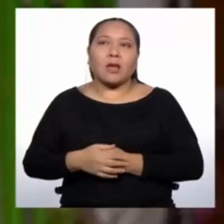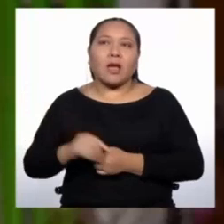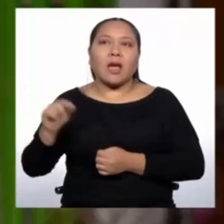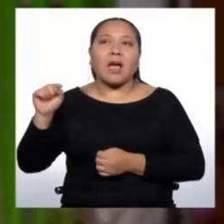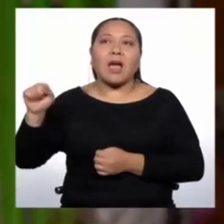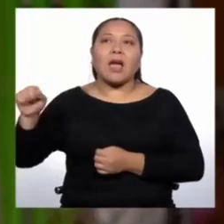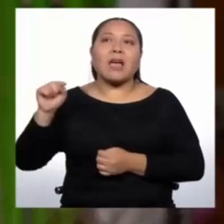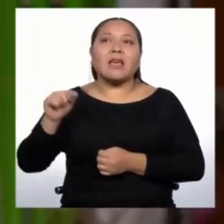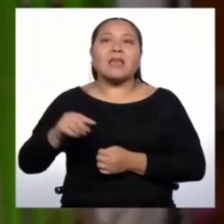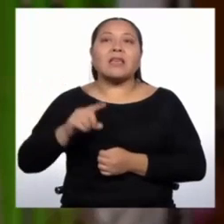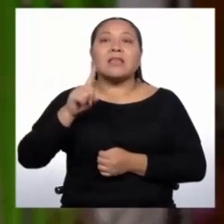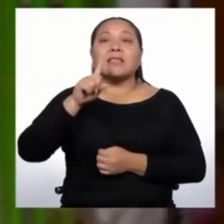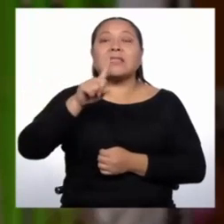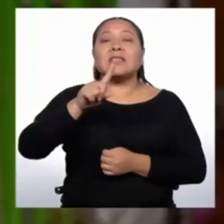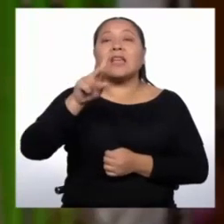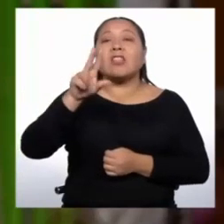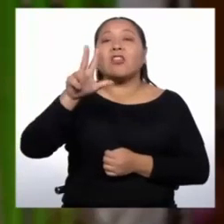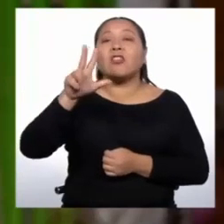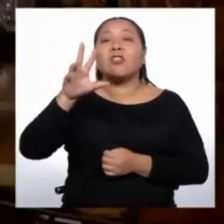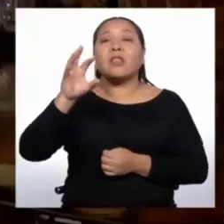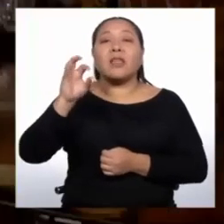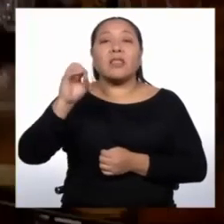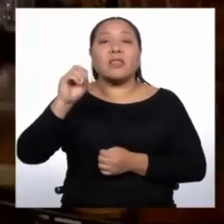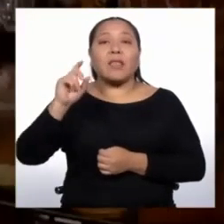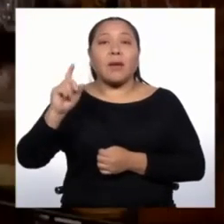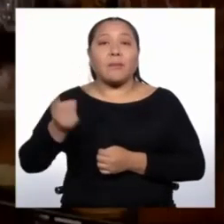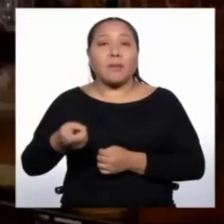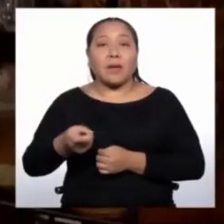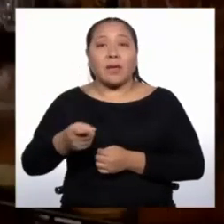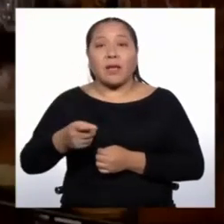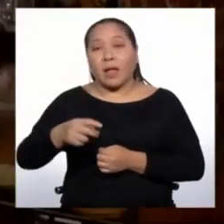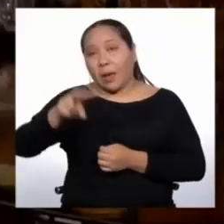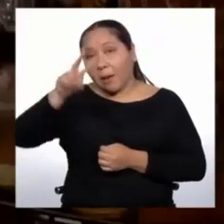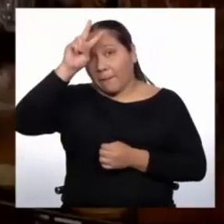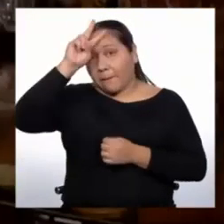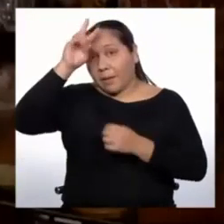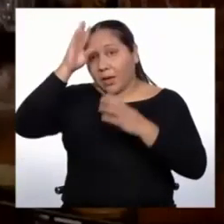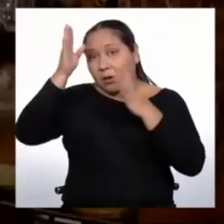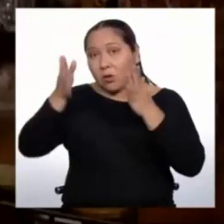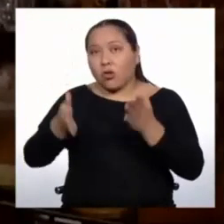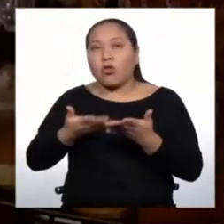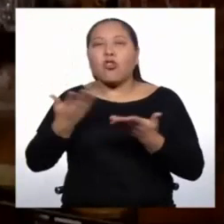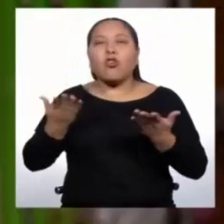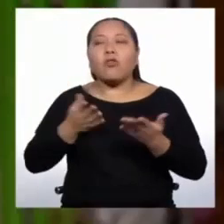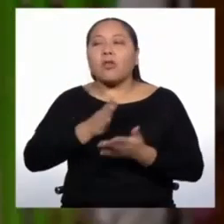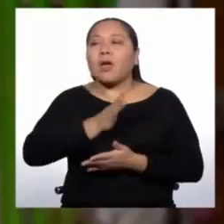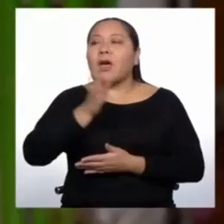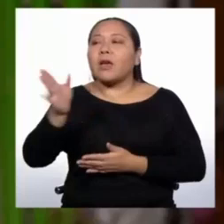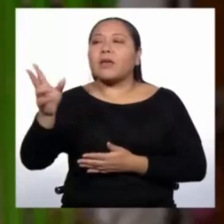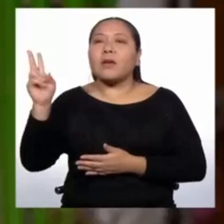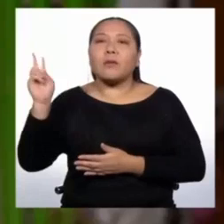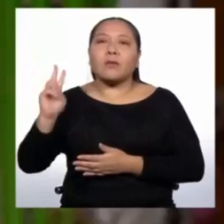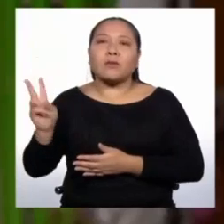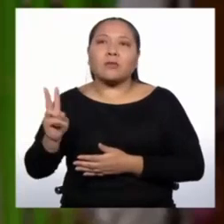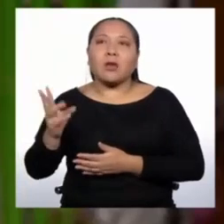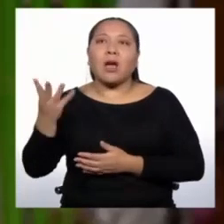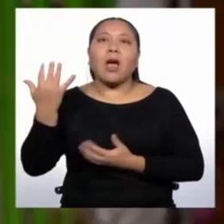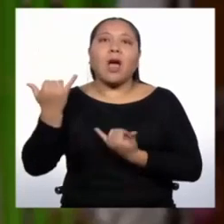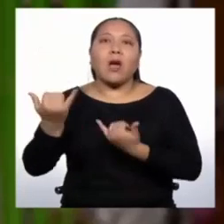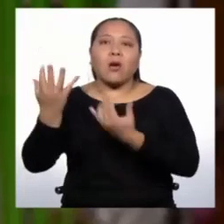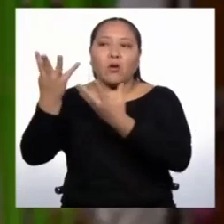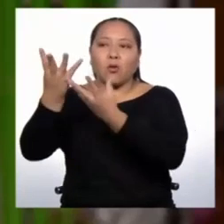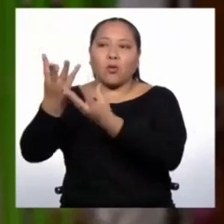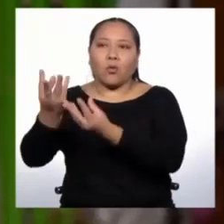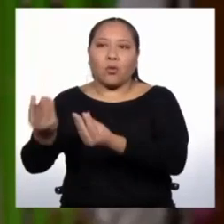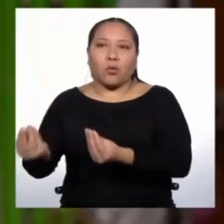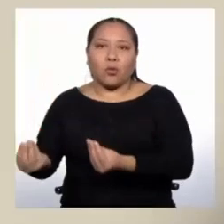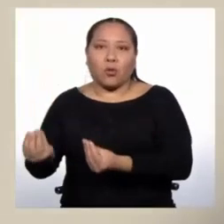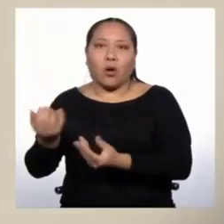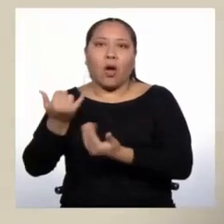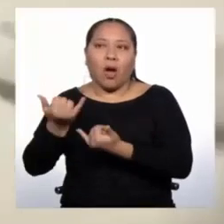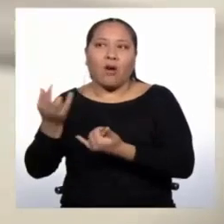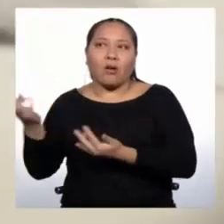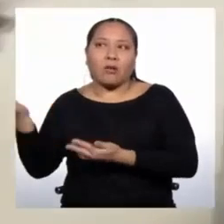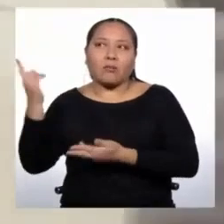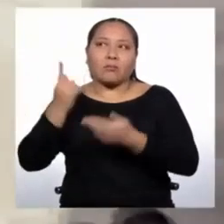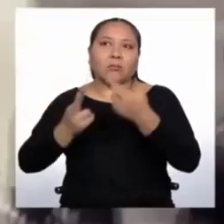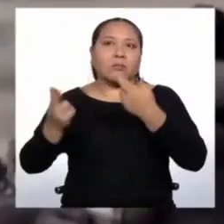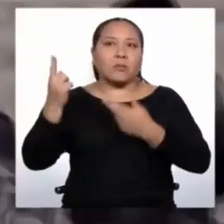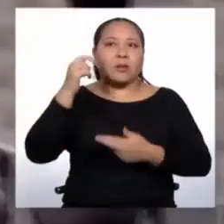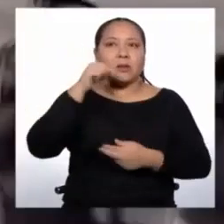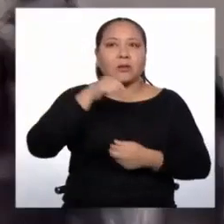de 130.000 peruanos en Venezuela. Probablemente ahora se ha reducido, porque muchos de ellos han retornado.